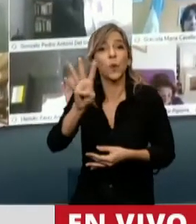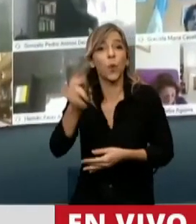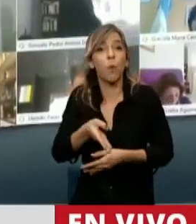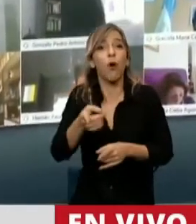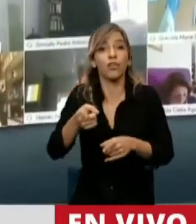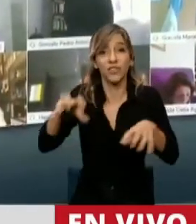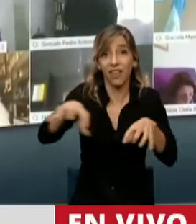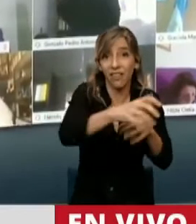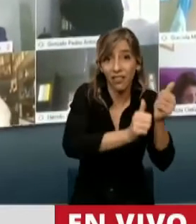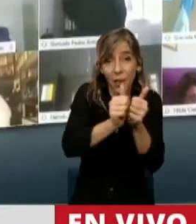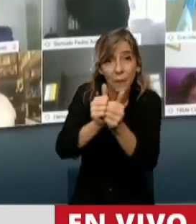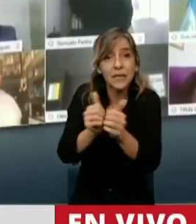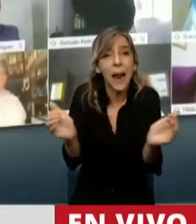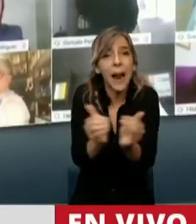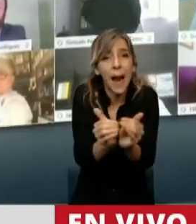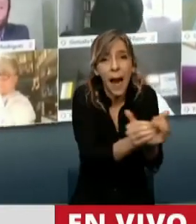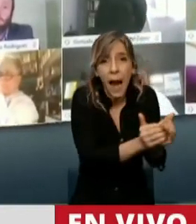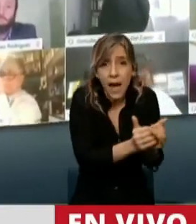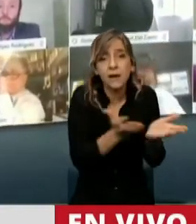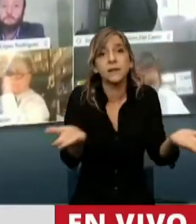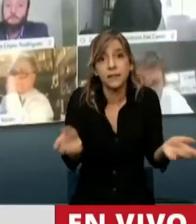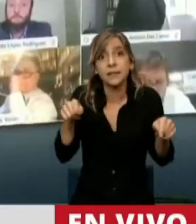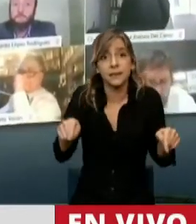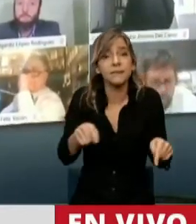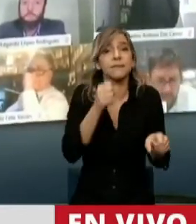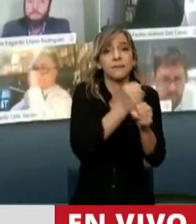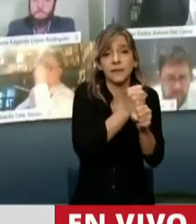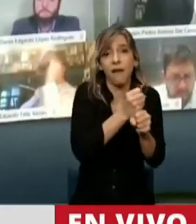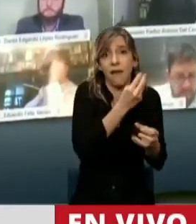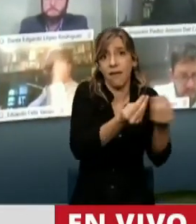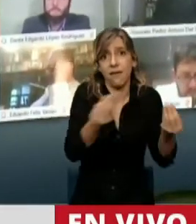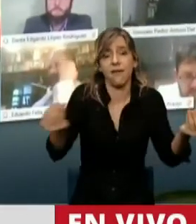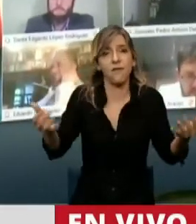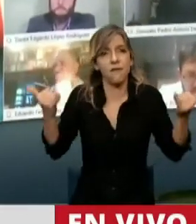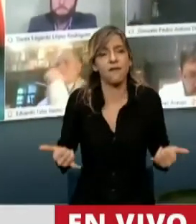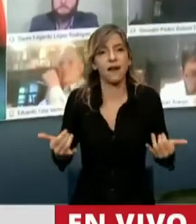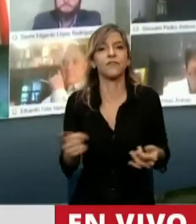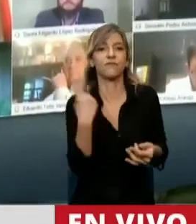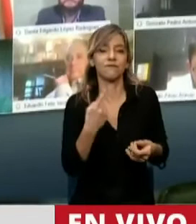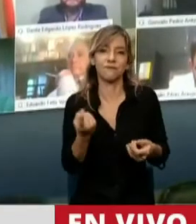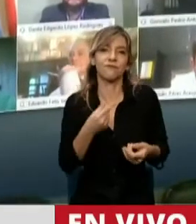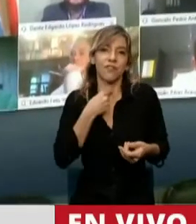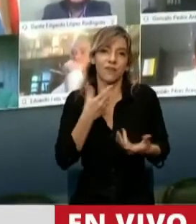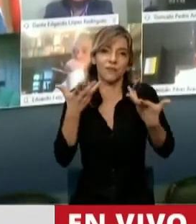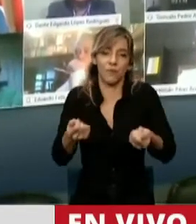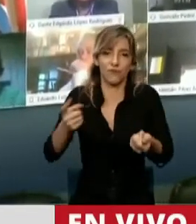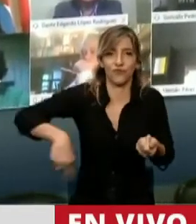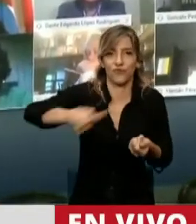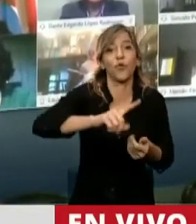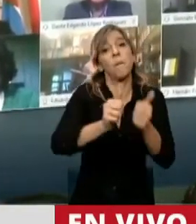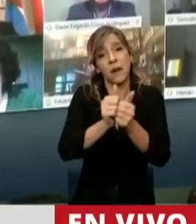de esas empresas hay personas, están los trabajadores, y nosotros queremos salvar a las personas y a las empresas.